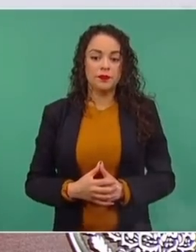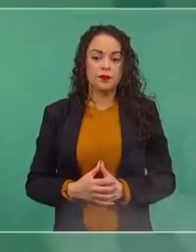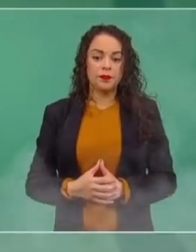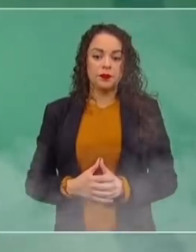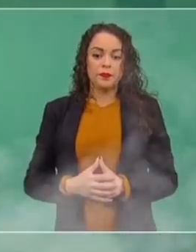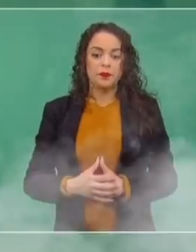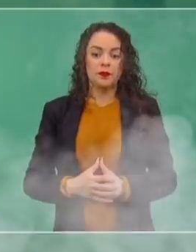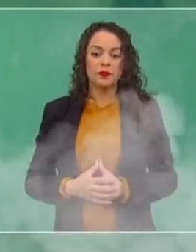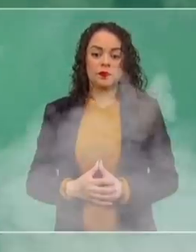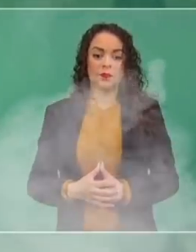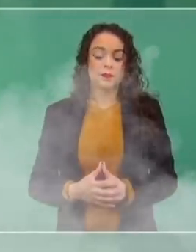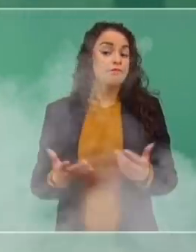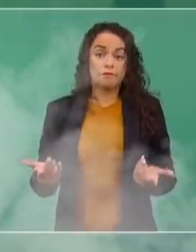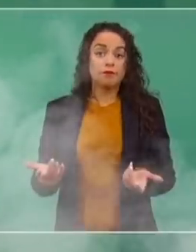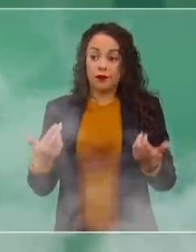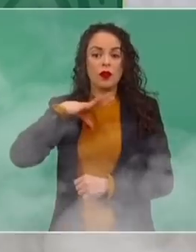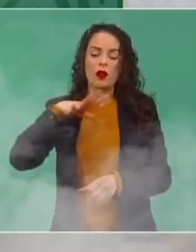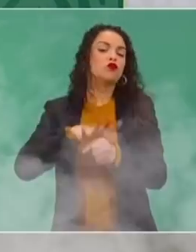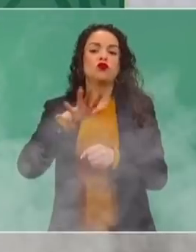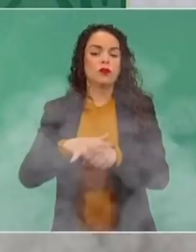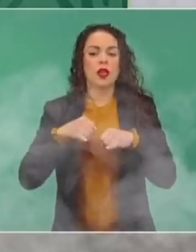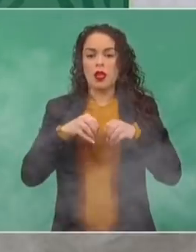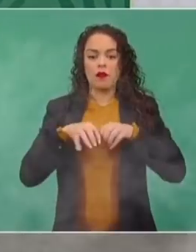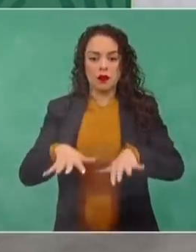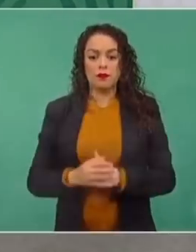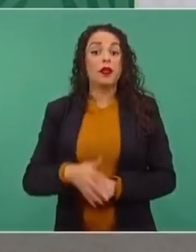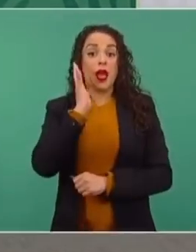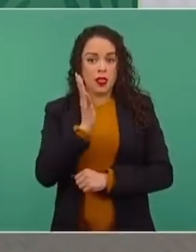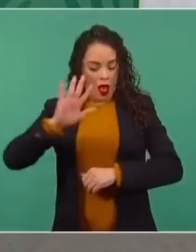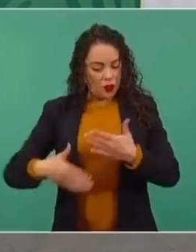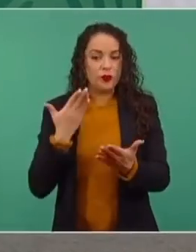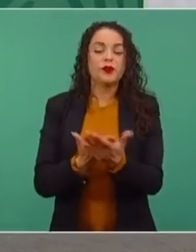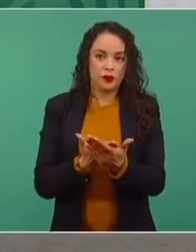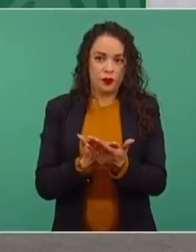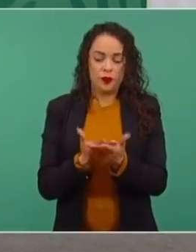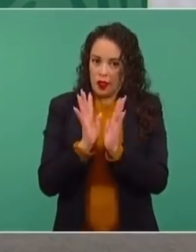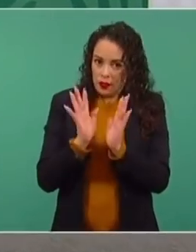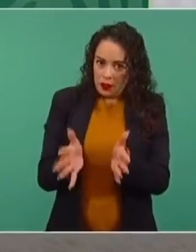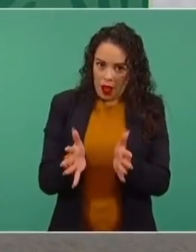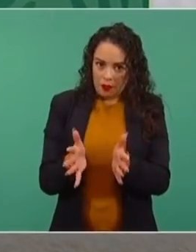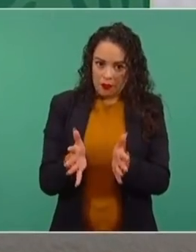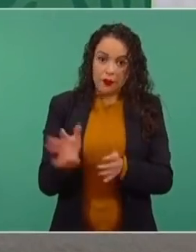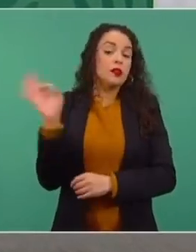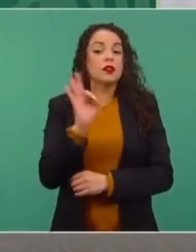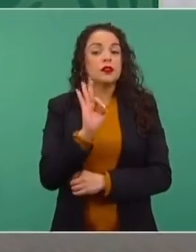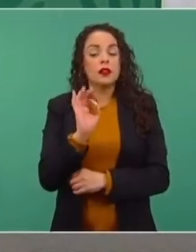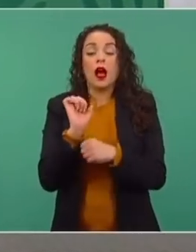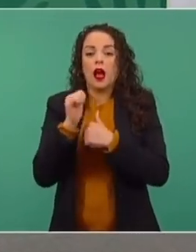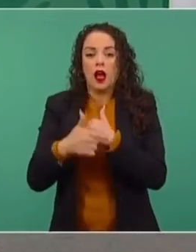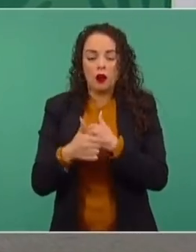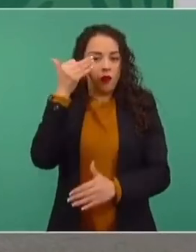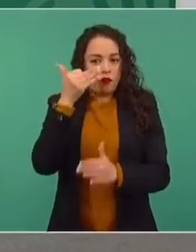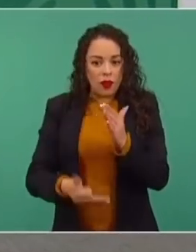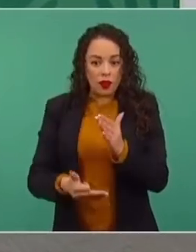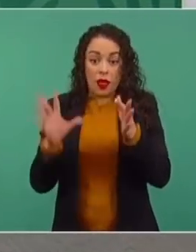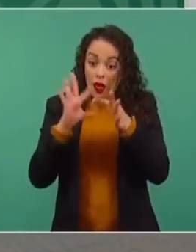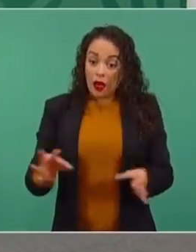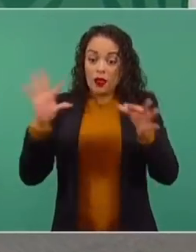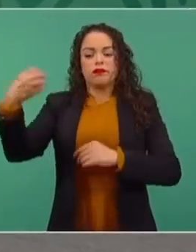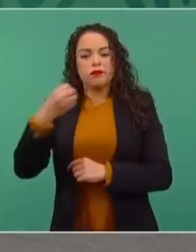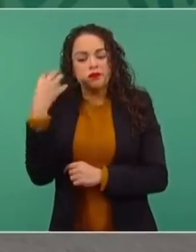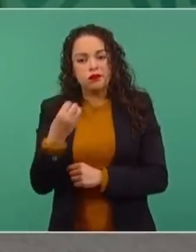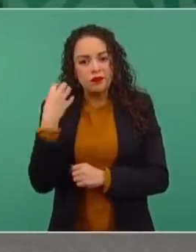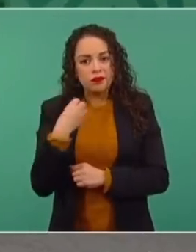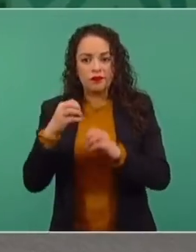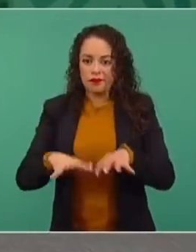que representar al pueblo. Ya está la iniciativa. Pero si hace falta explicarla en